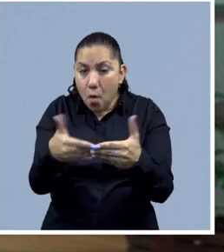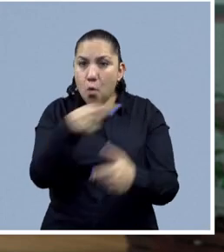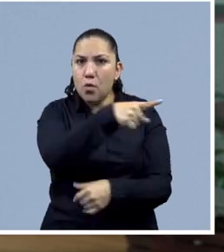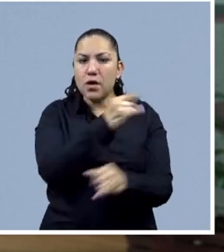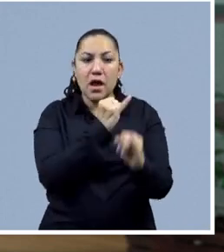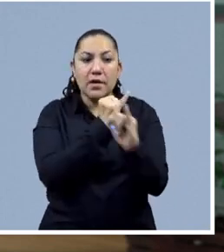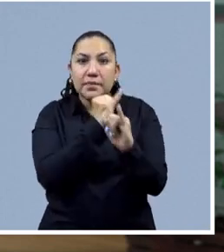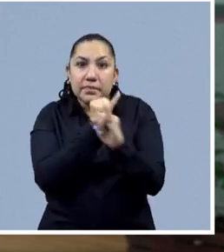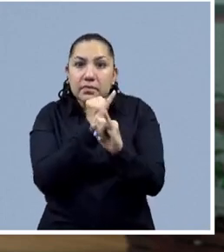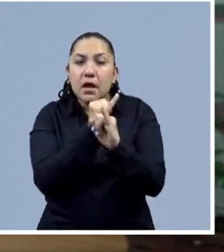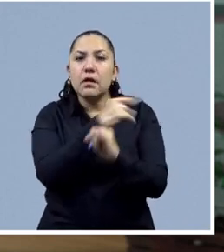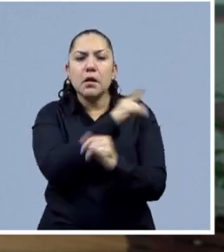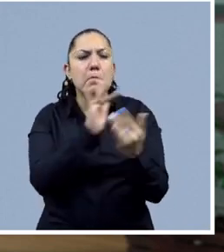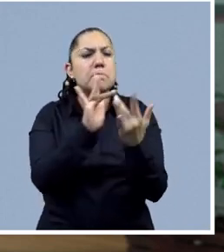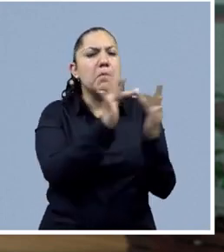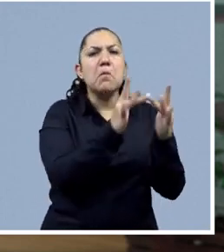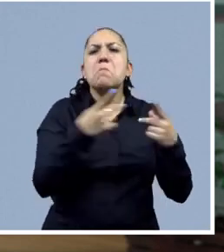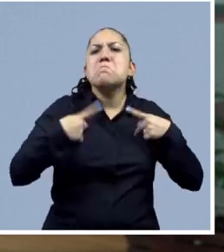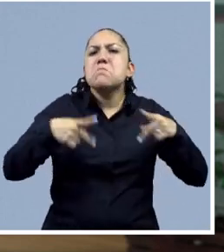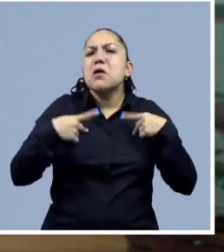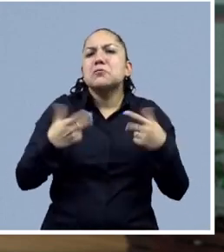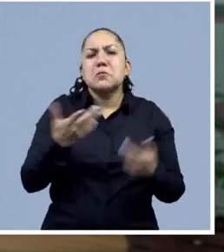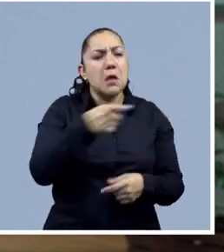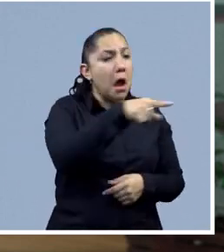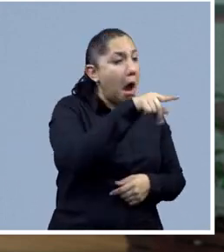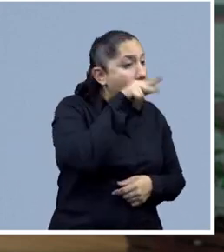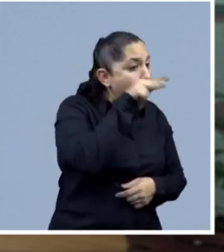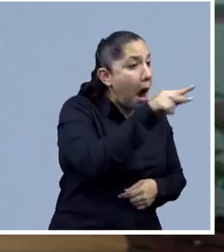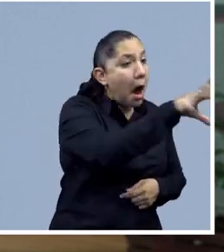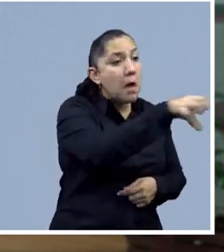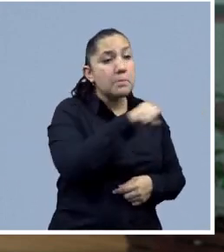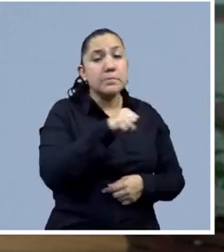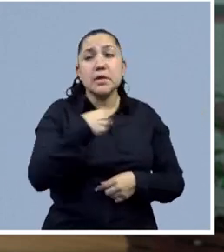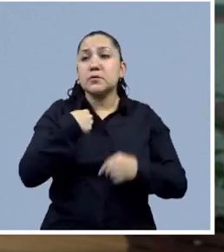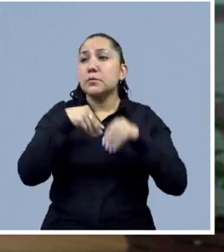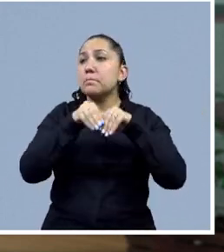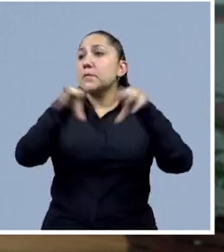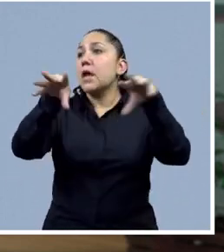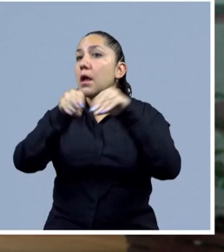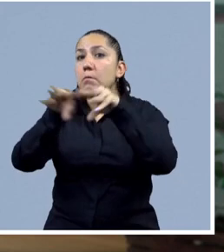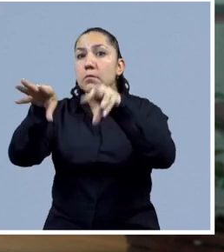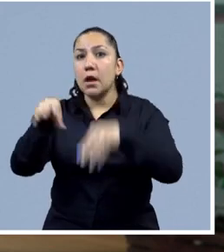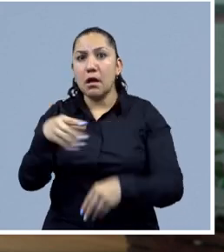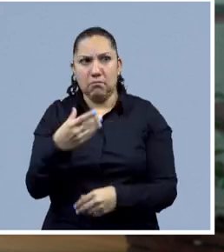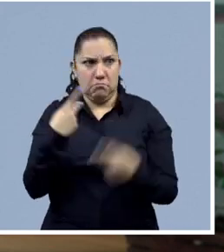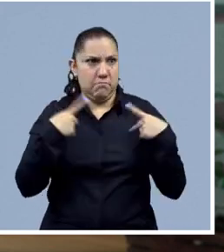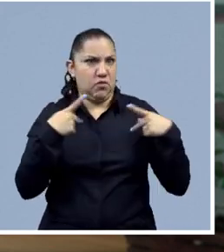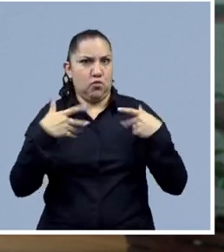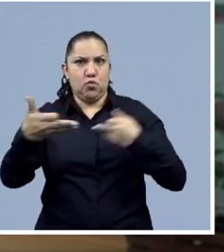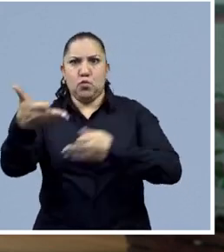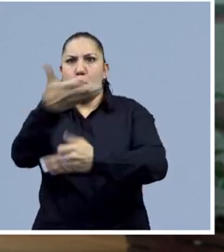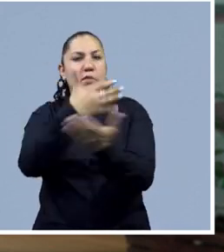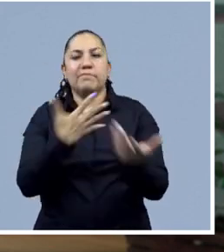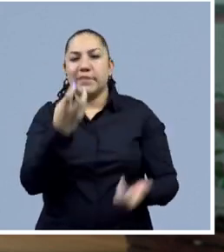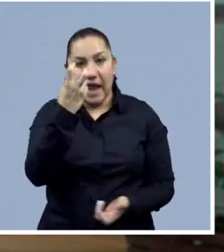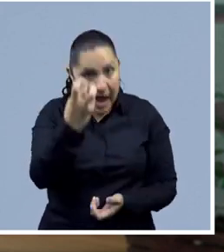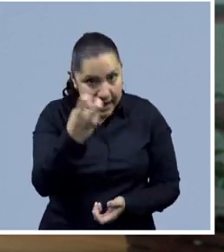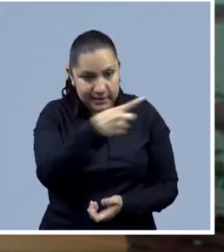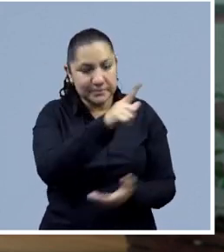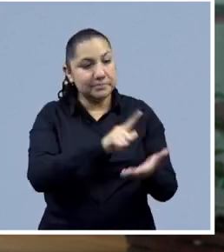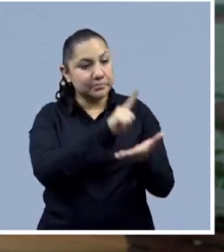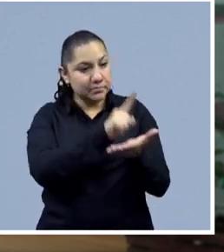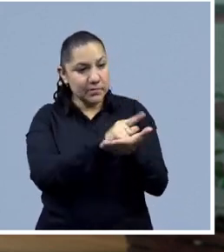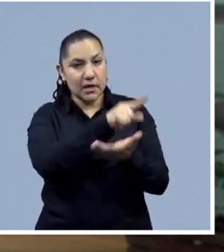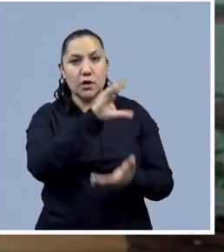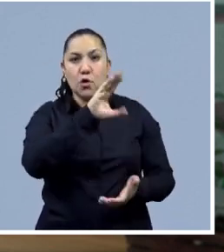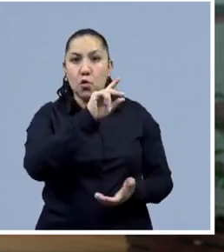seamos todos los ciudadanos quienes compartamos esta información. Entonces, justamente la ley se abre, sobre todo en el ámbito del Código Pedernal Federal,